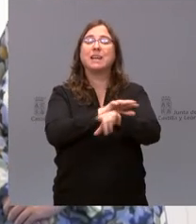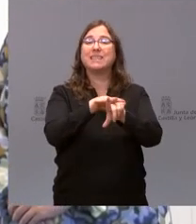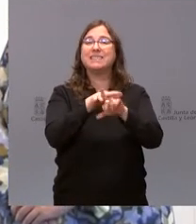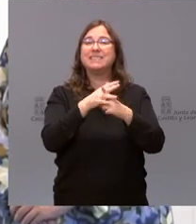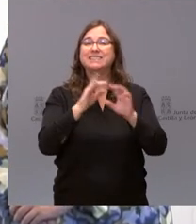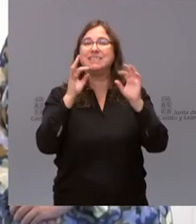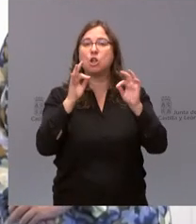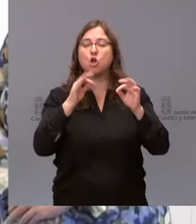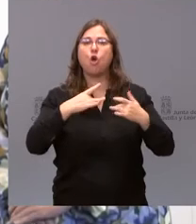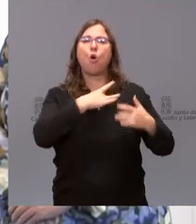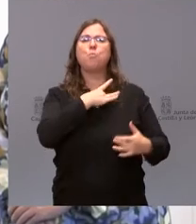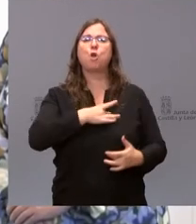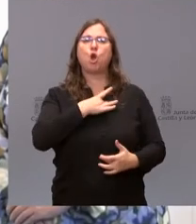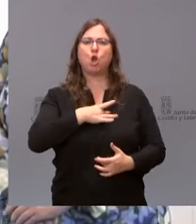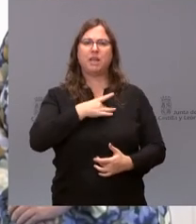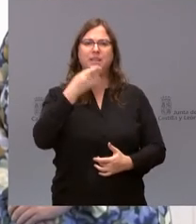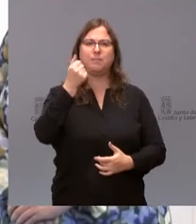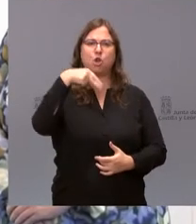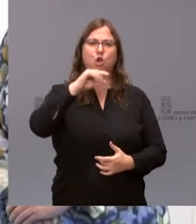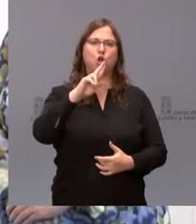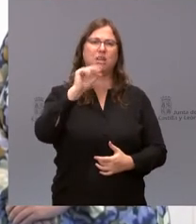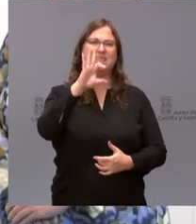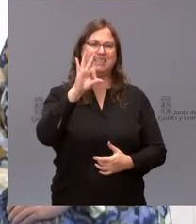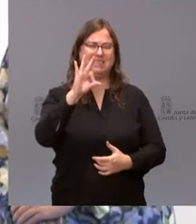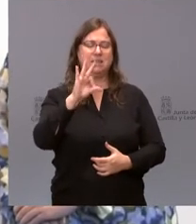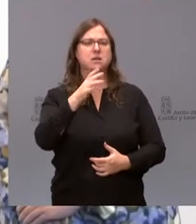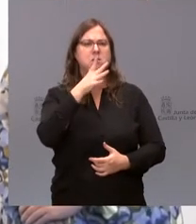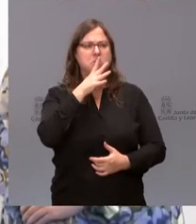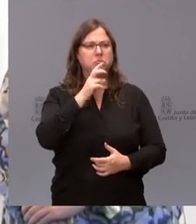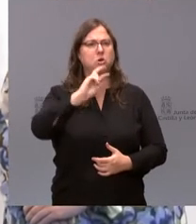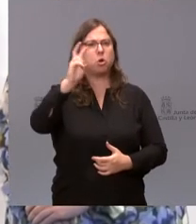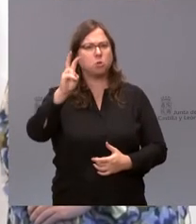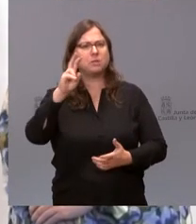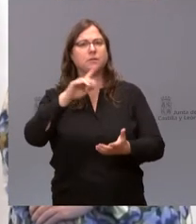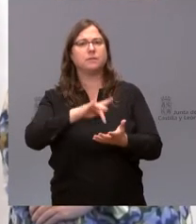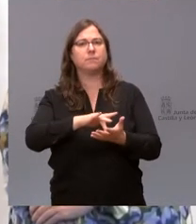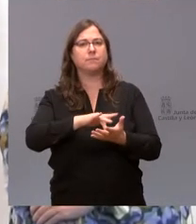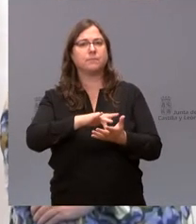la bronquiolitis. Ahora mismo en otro sitio está viendo que se están